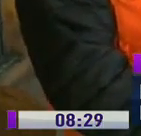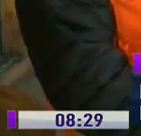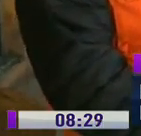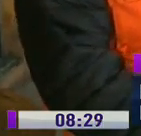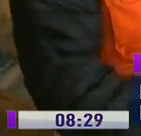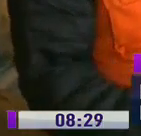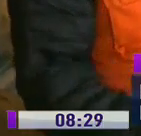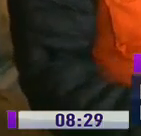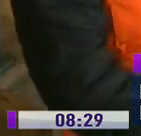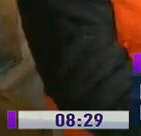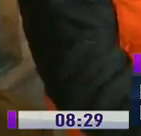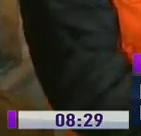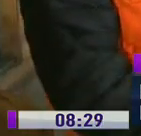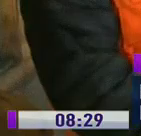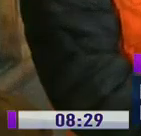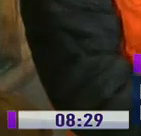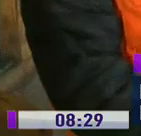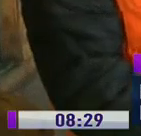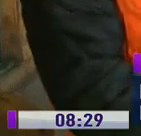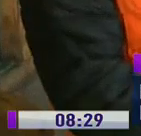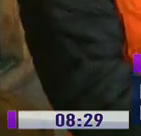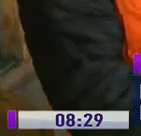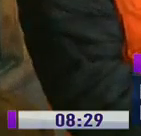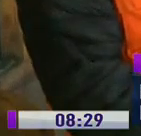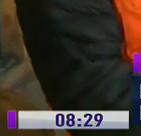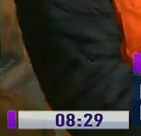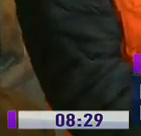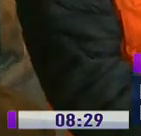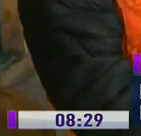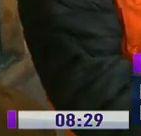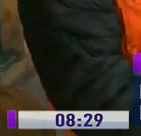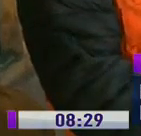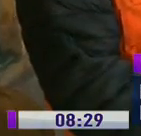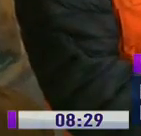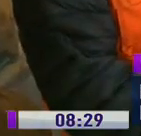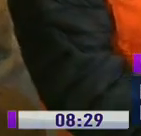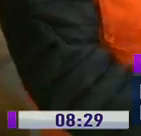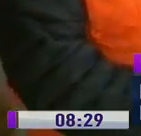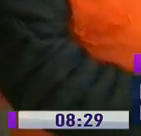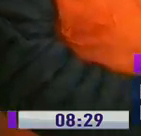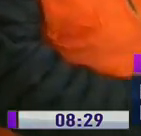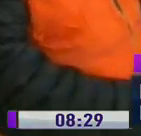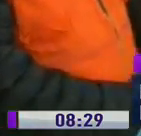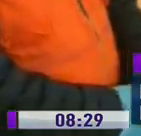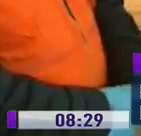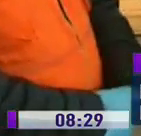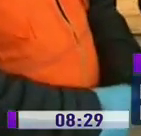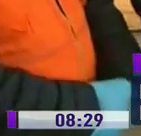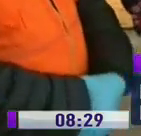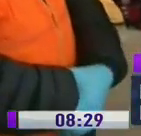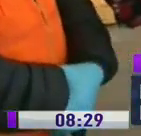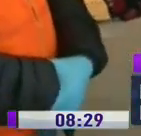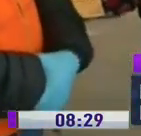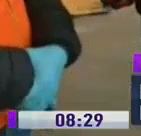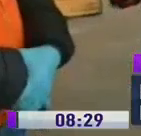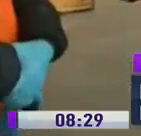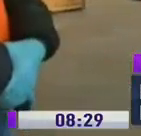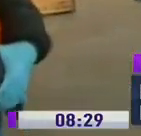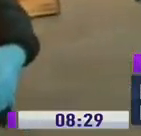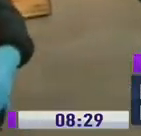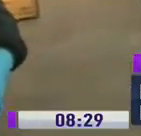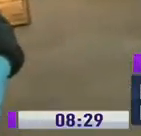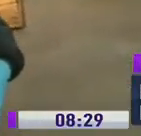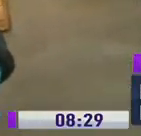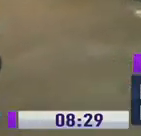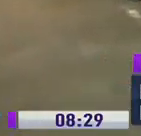largo. Entonces, la idea es poder brindar esa ayuda a tantas personas que están en la calle. Bien, le agradecemos muchísimo. Recuerden que estas